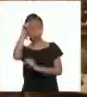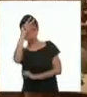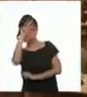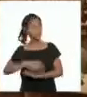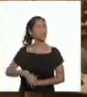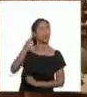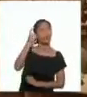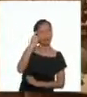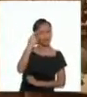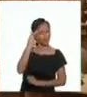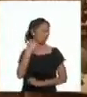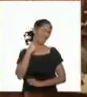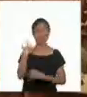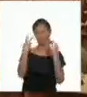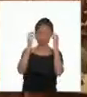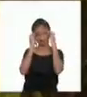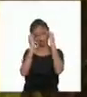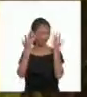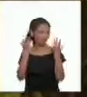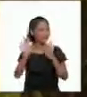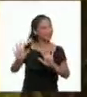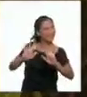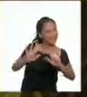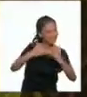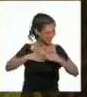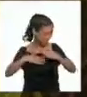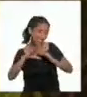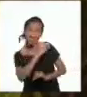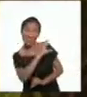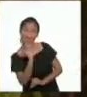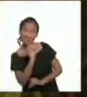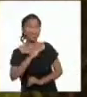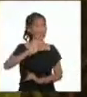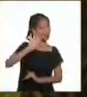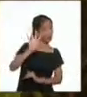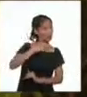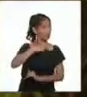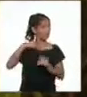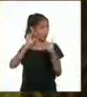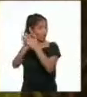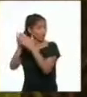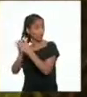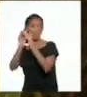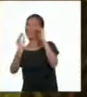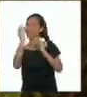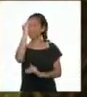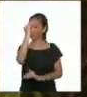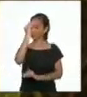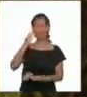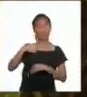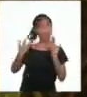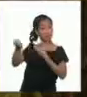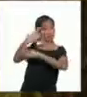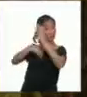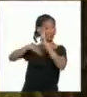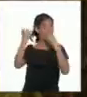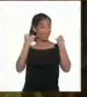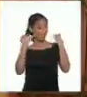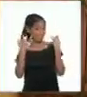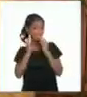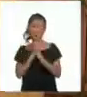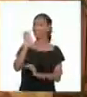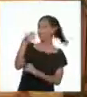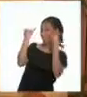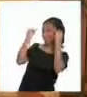Creo que ya me perdí. No te preocupes, Coco. Seguro nuestras amigas y amigos de Aprendo en Casa nos pueden dar más información.